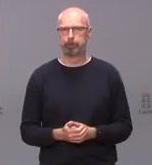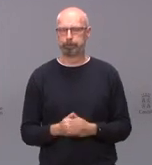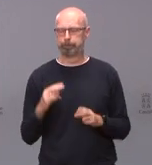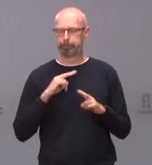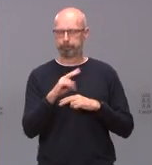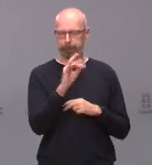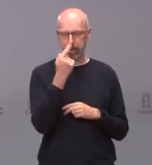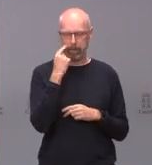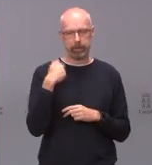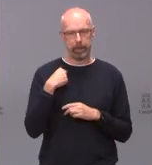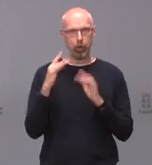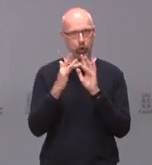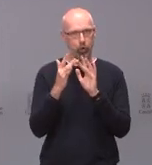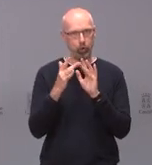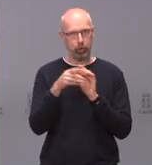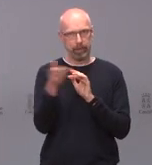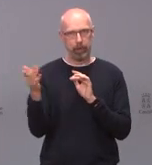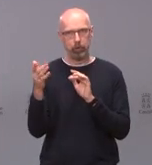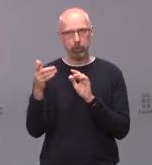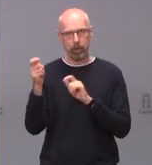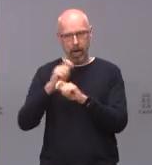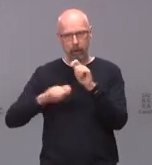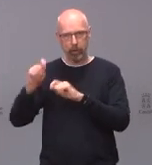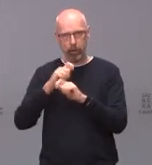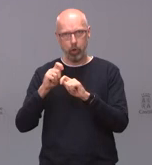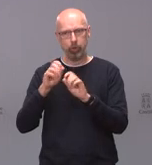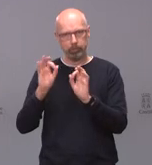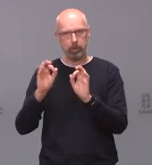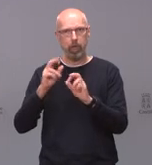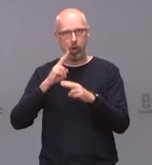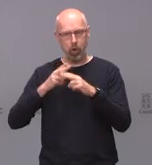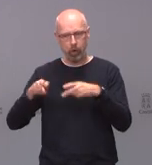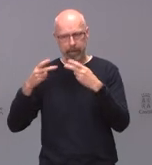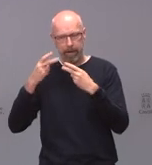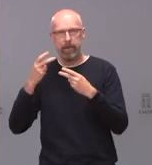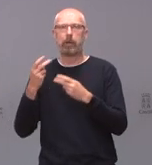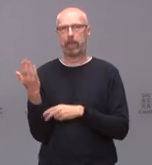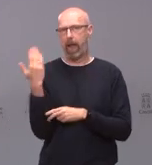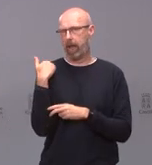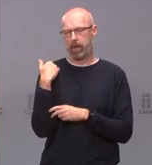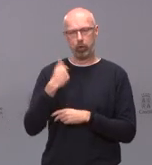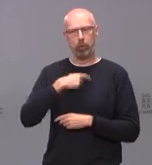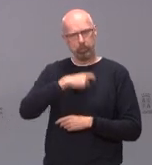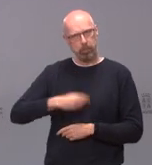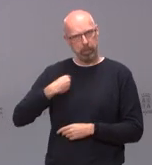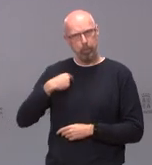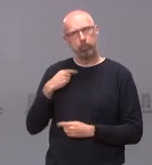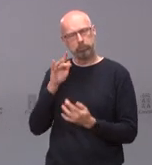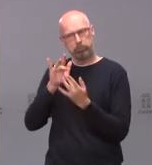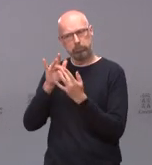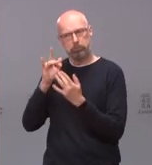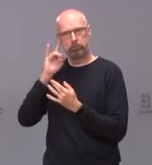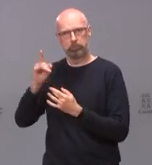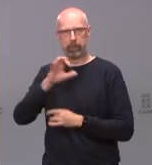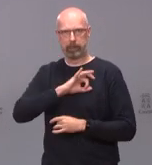contacto con los responsables de la asociación de hostelería sí, nos pusimos en contacto ayer estuve yo personalmente hablando con el señor